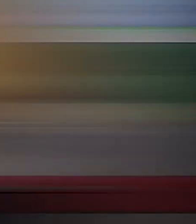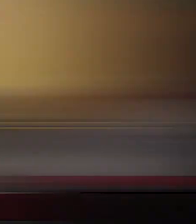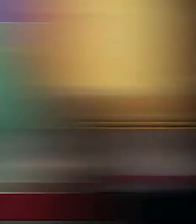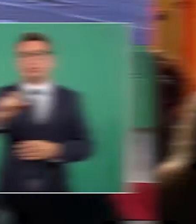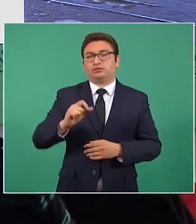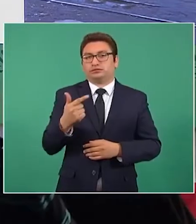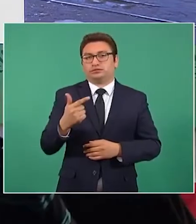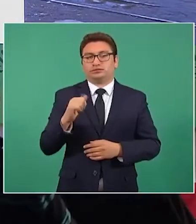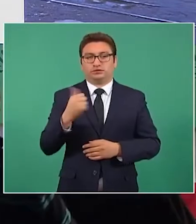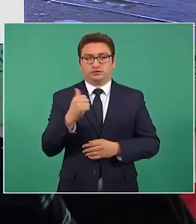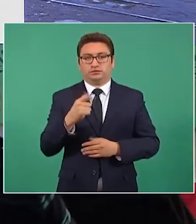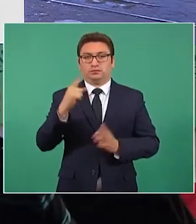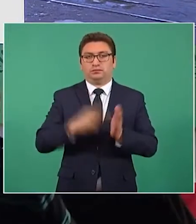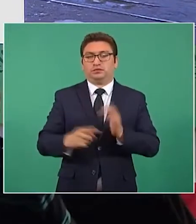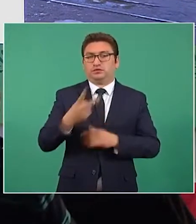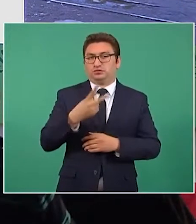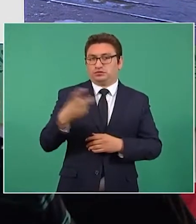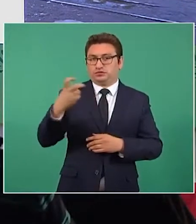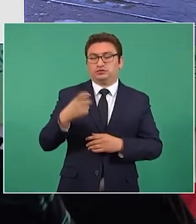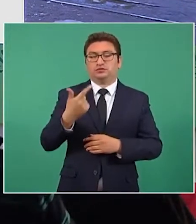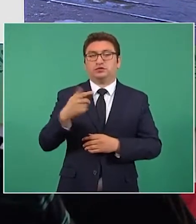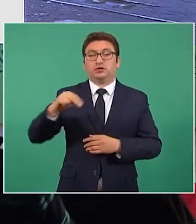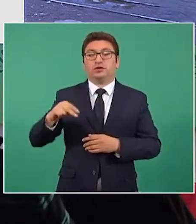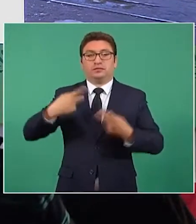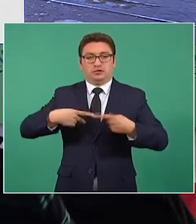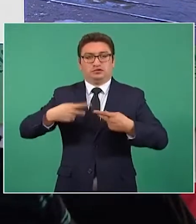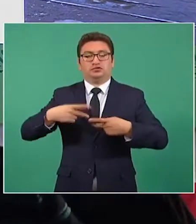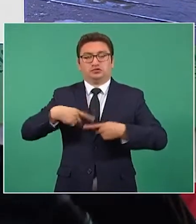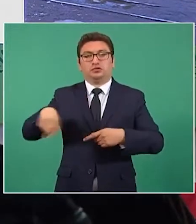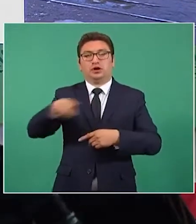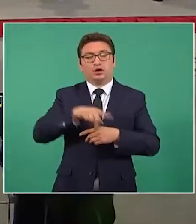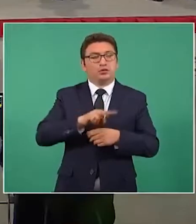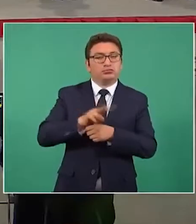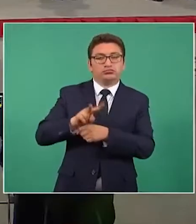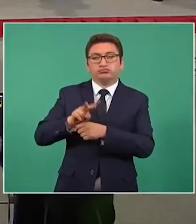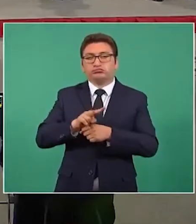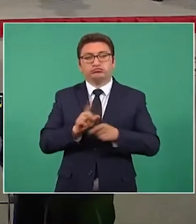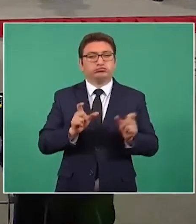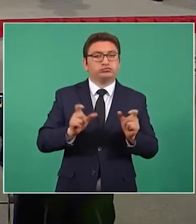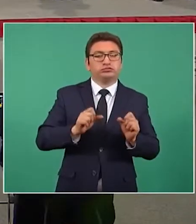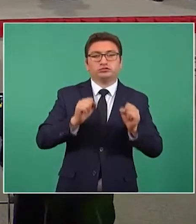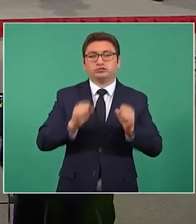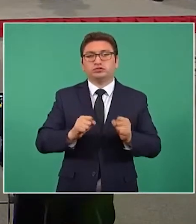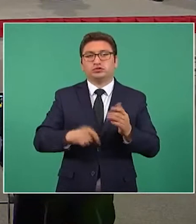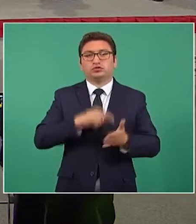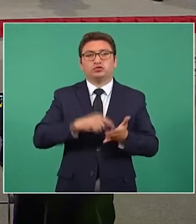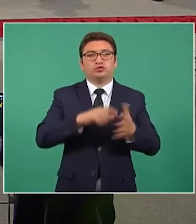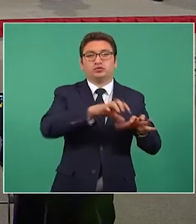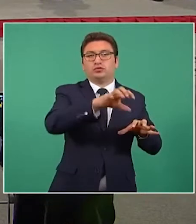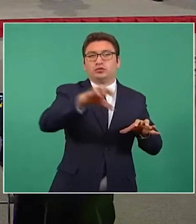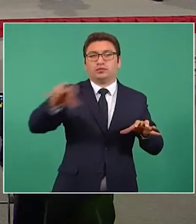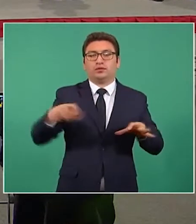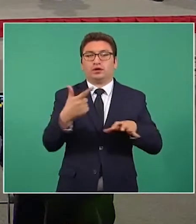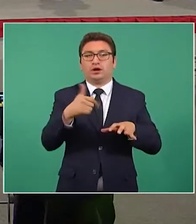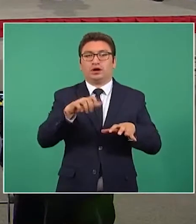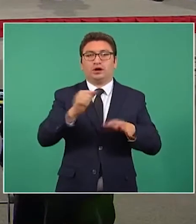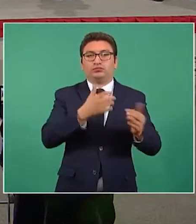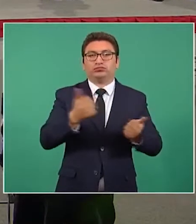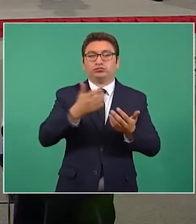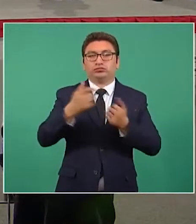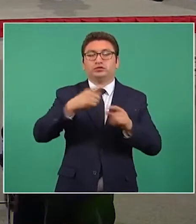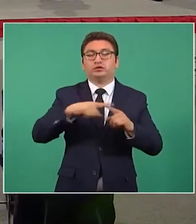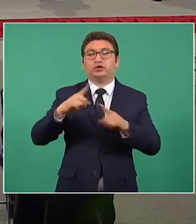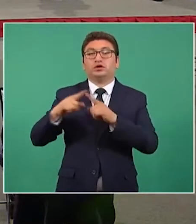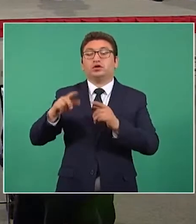país. El comandante de la Guardia Nacional, Luis Rodríguez Puccio, dio a conocer que el mes pasado, 1.200 agentes de la Corporación